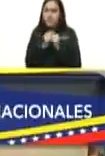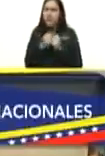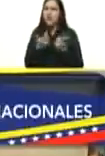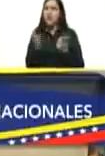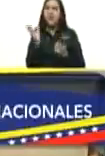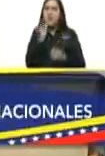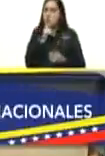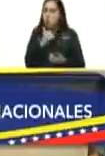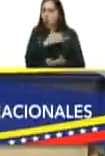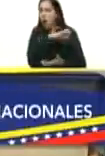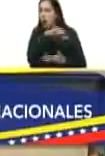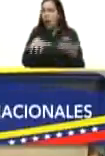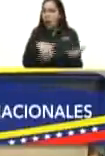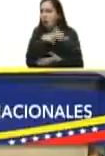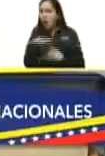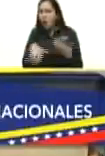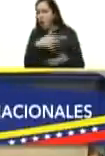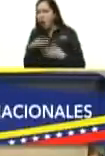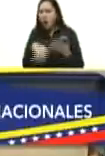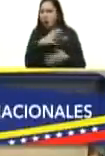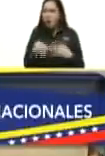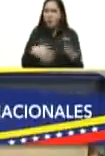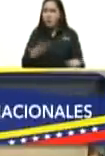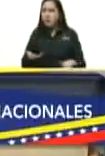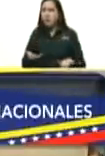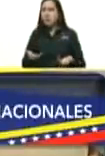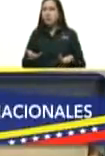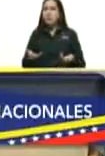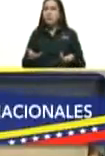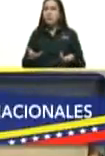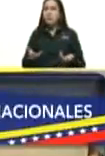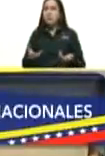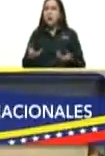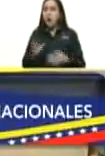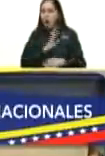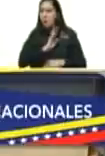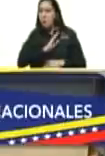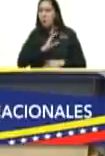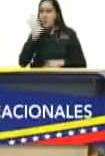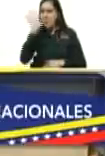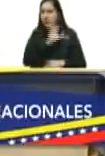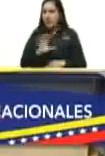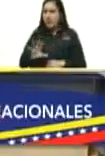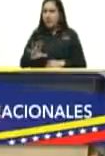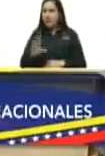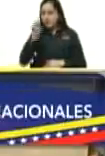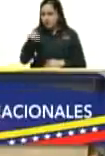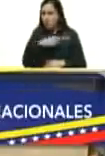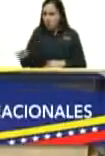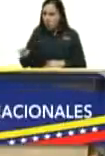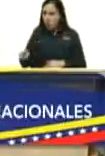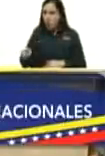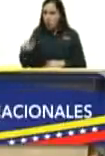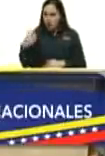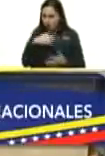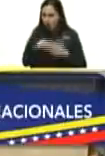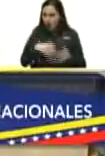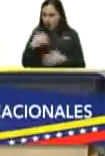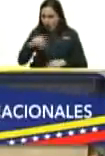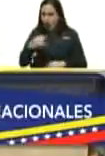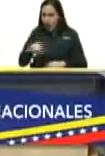asuntos conflictivos y problemas en sus países de origen díganme en que país no hay problema